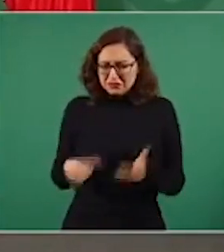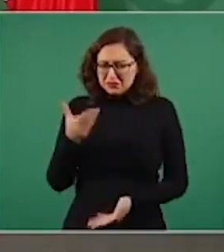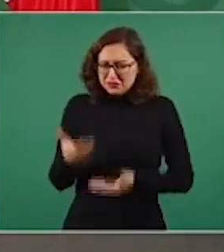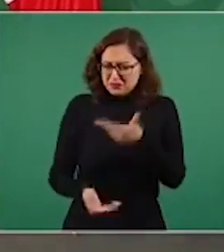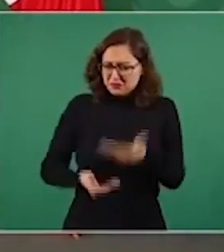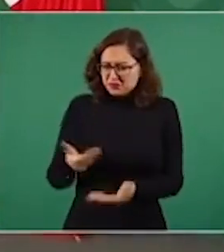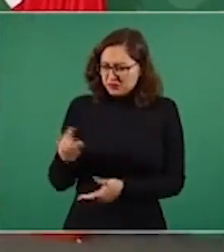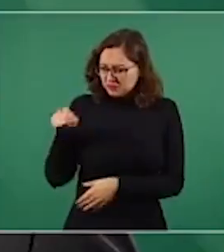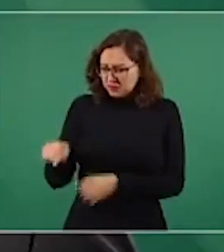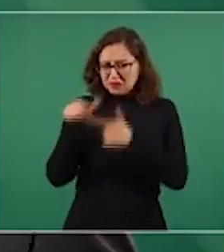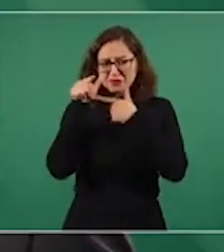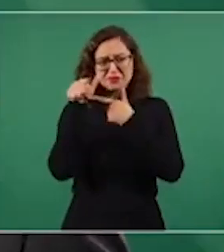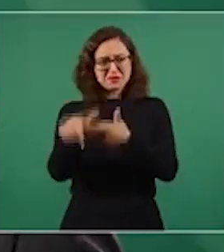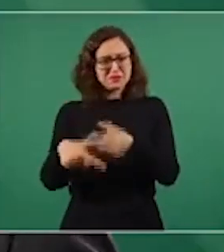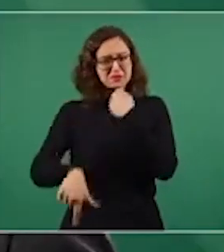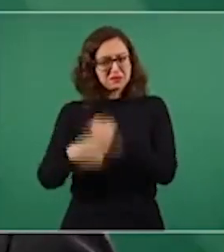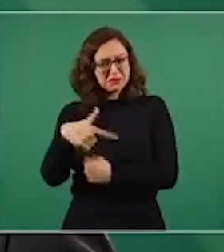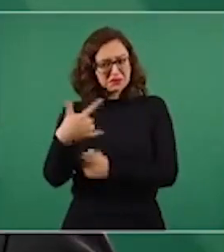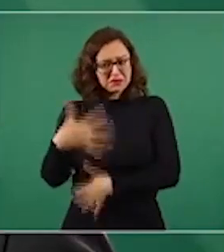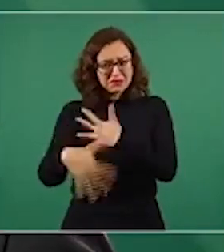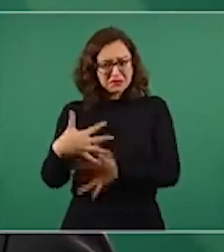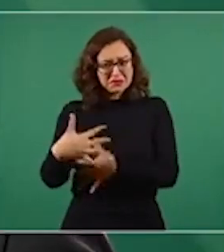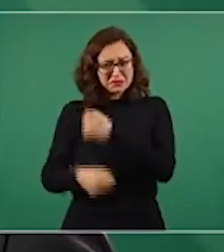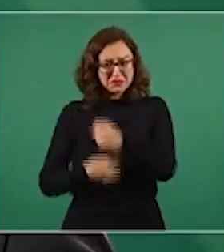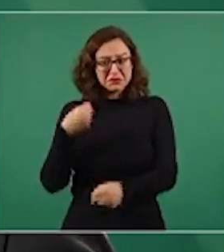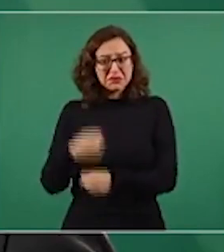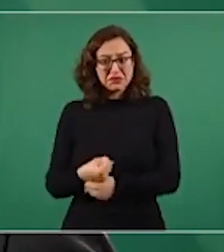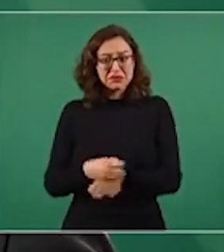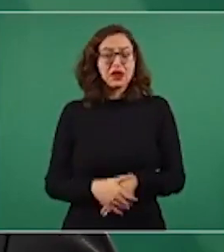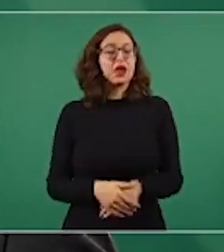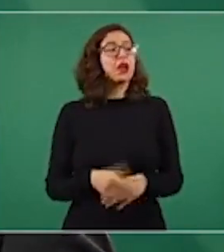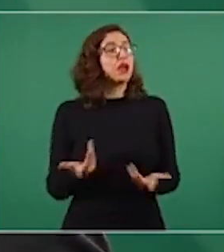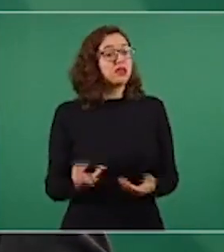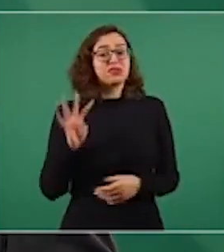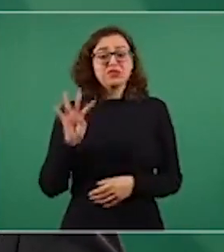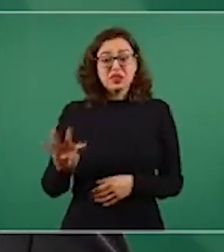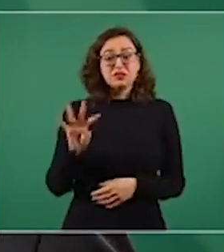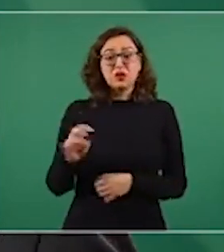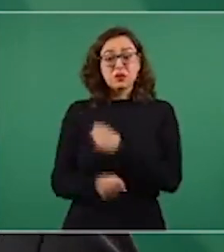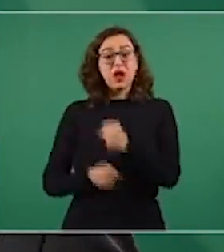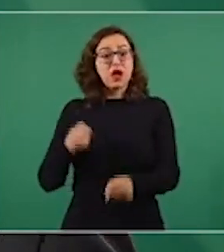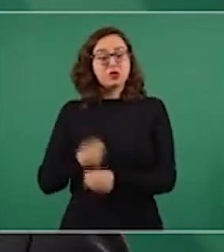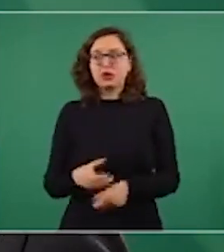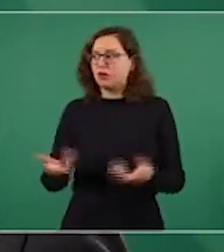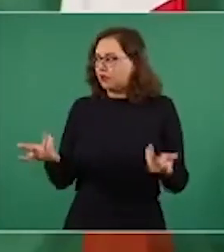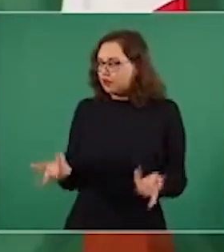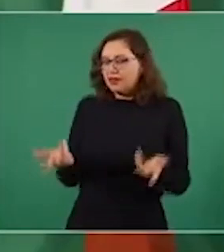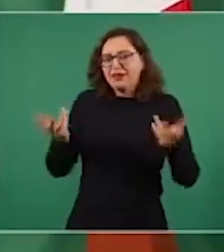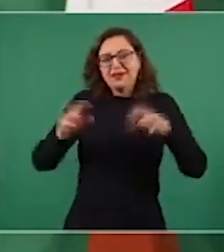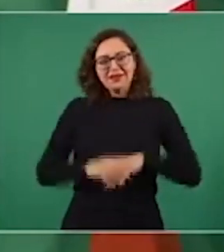por 12 o 15 años? 19 es el mandato. 19 años, imagínense.